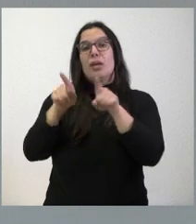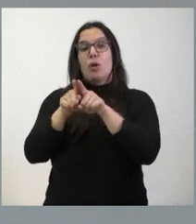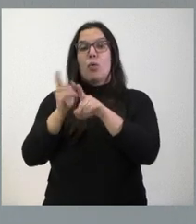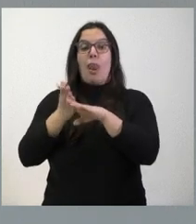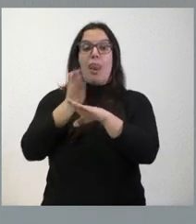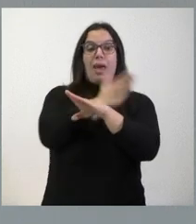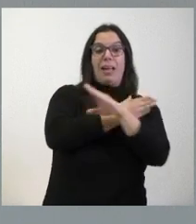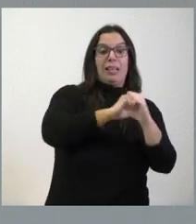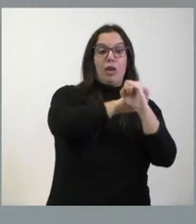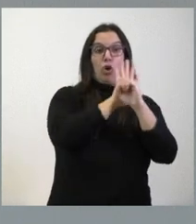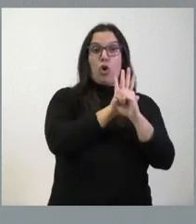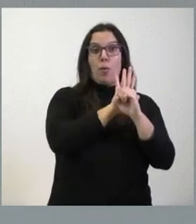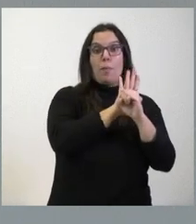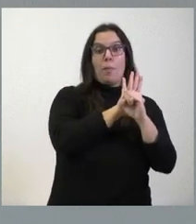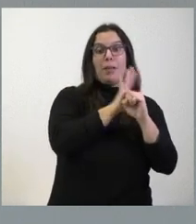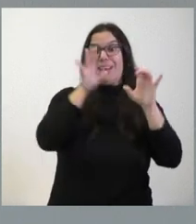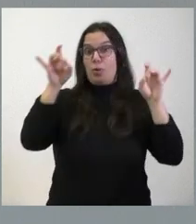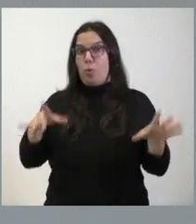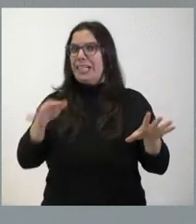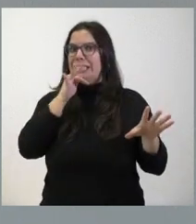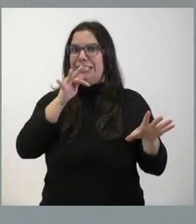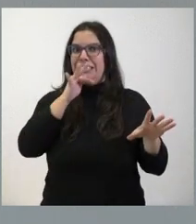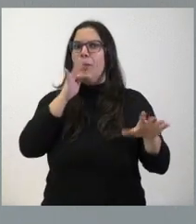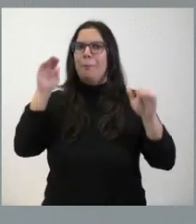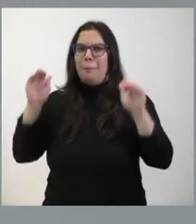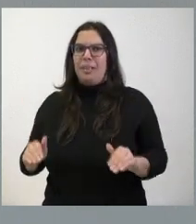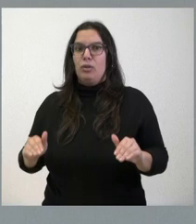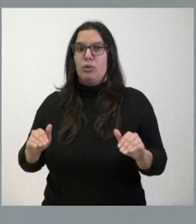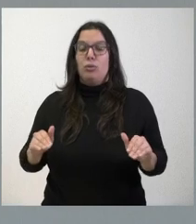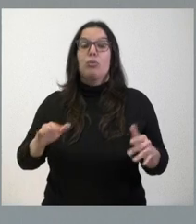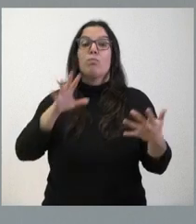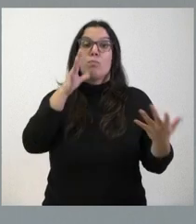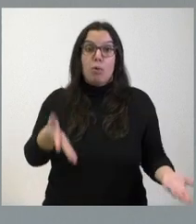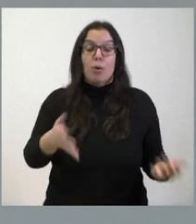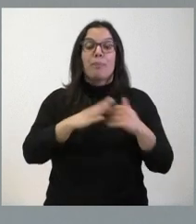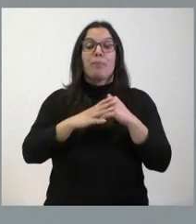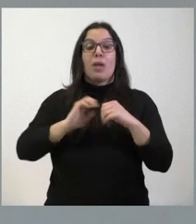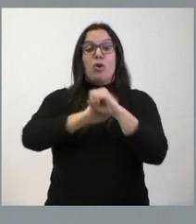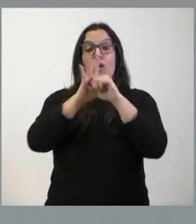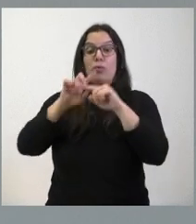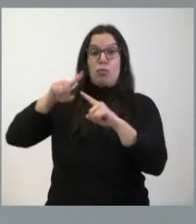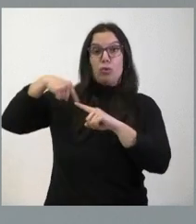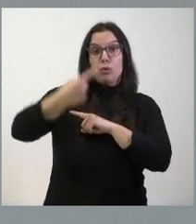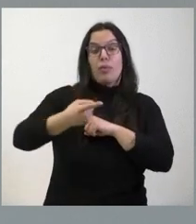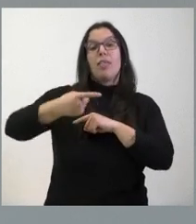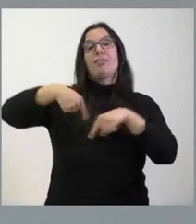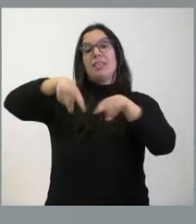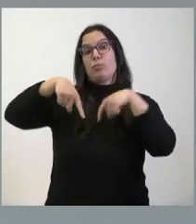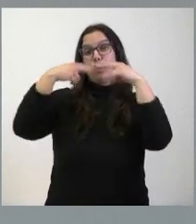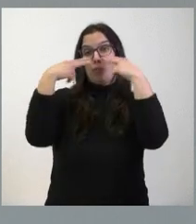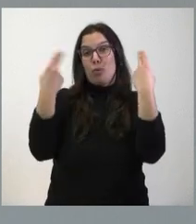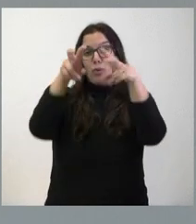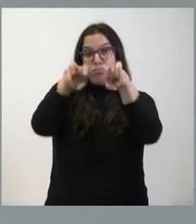su nivel previo a la pandemia. Es verdad que, como consecuencia de la pandemia, el uso del transporte público